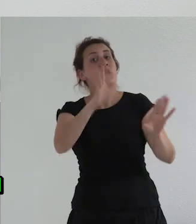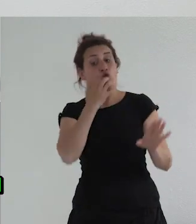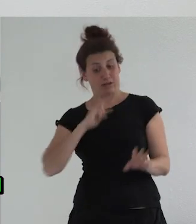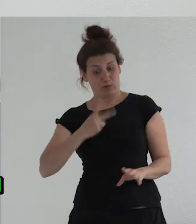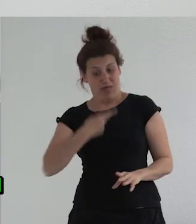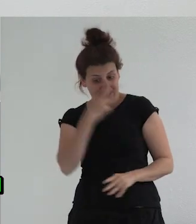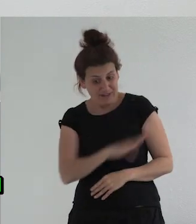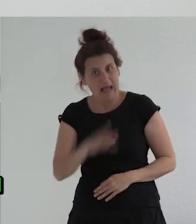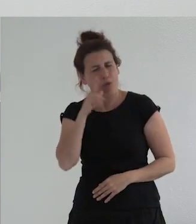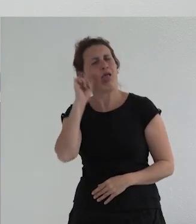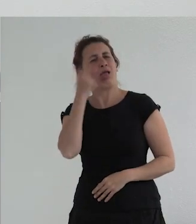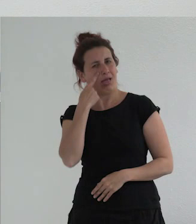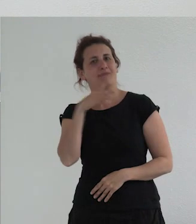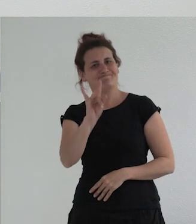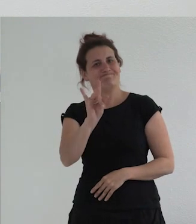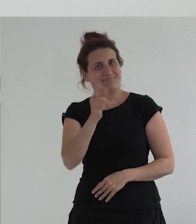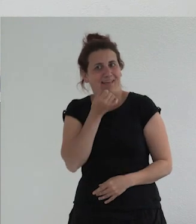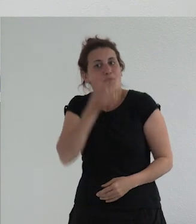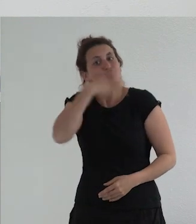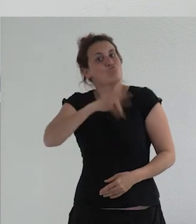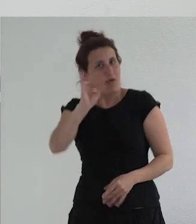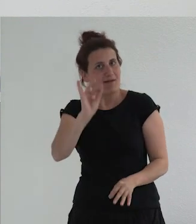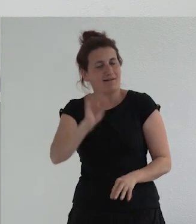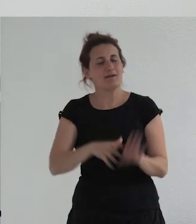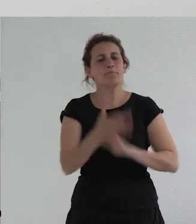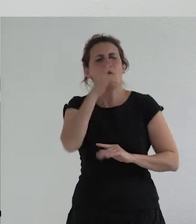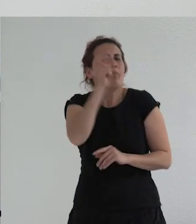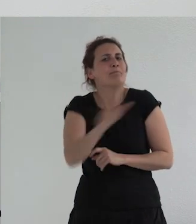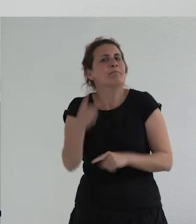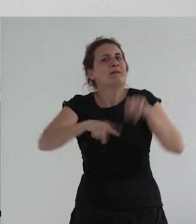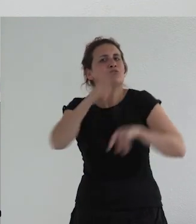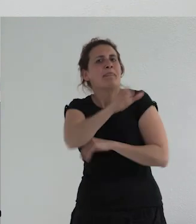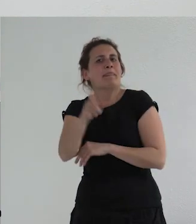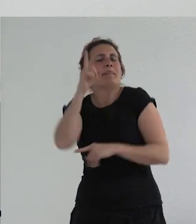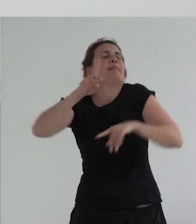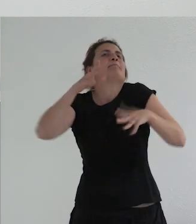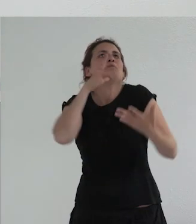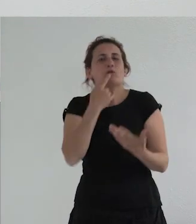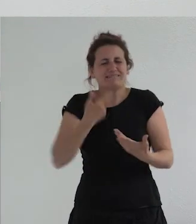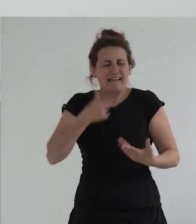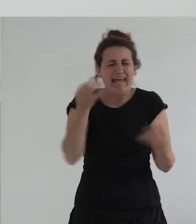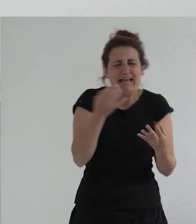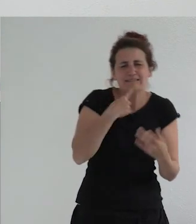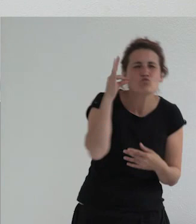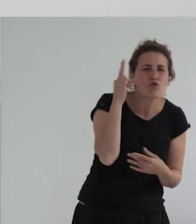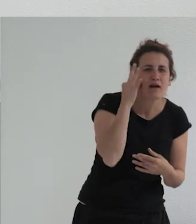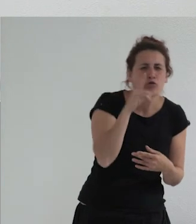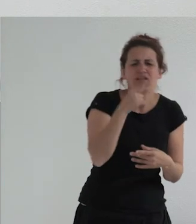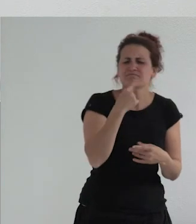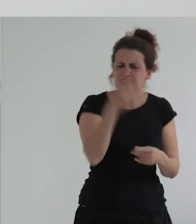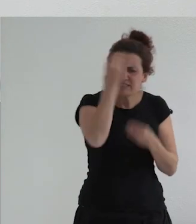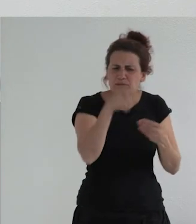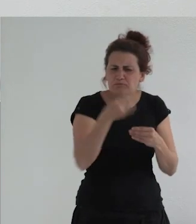transsexual infantil hemos descubierto que quizás sí que quizás para alguna gente según qué tipo de comportamientos es un indicador de ser una mujer y entonces qué nos dice de las mujeres ese